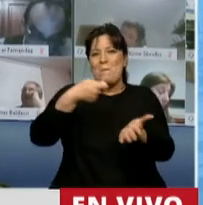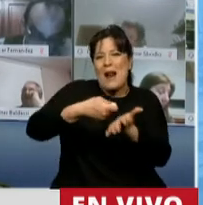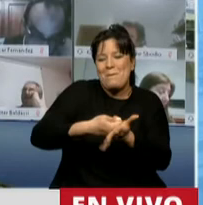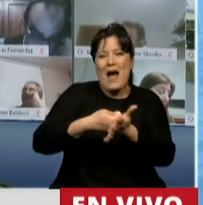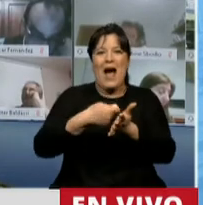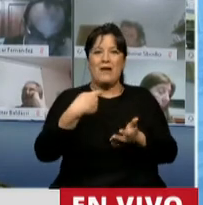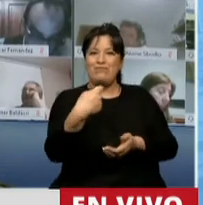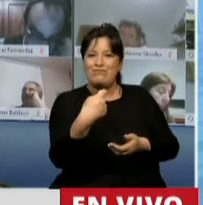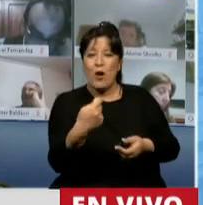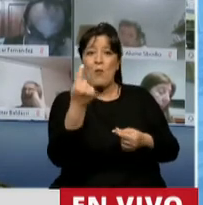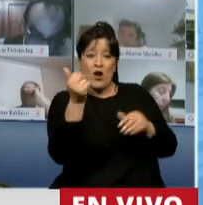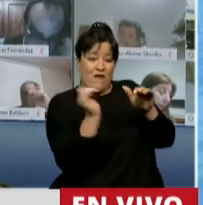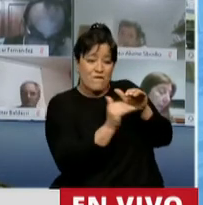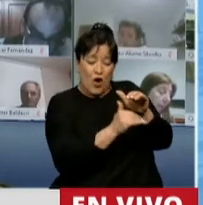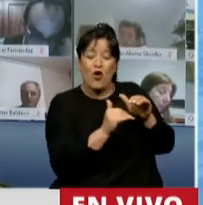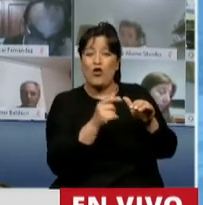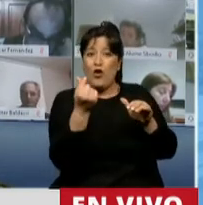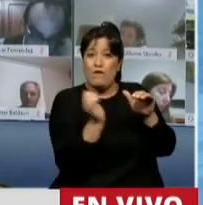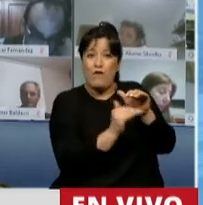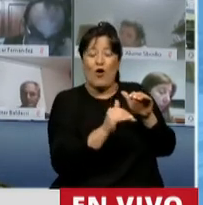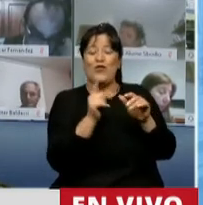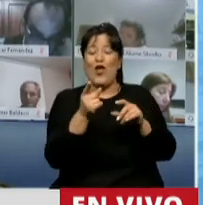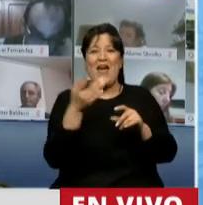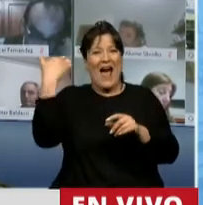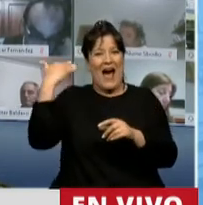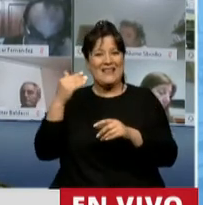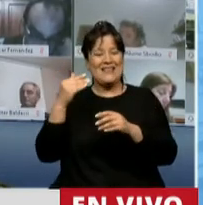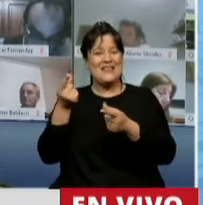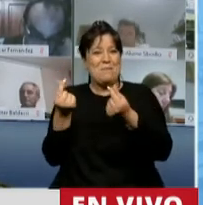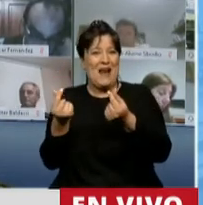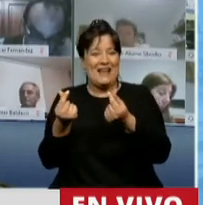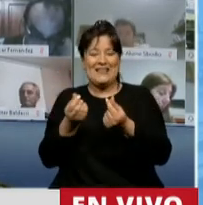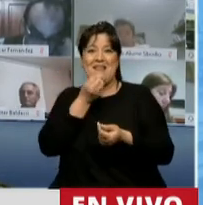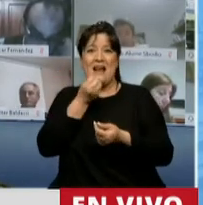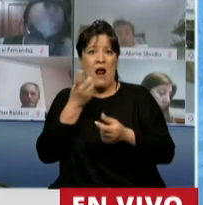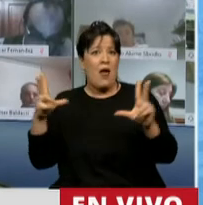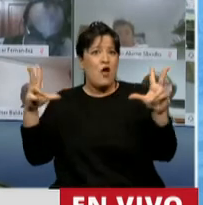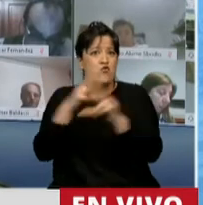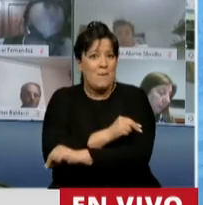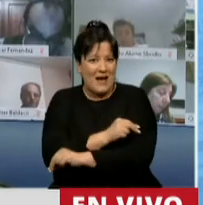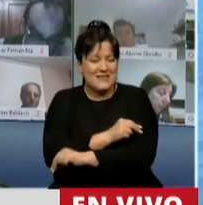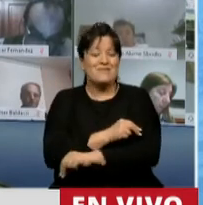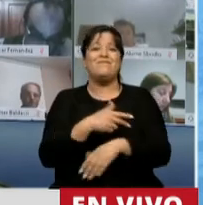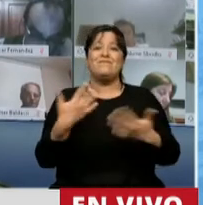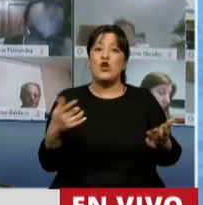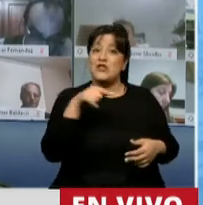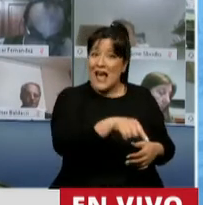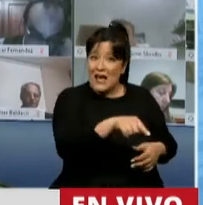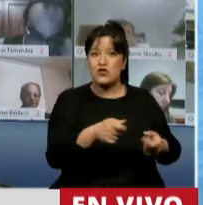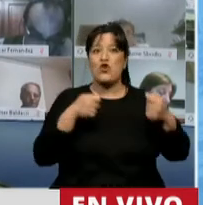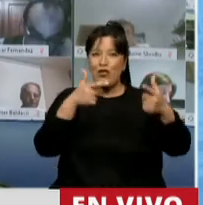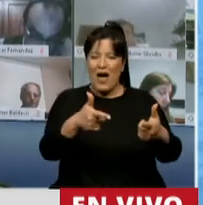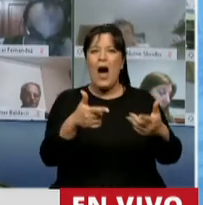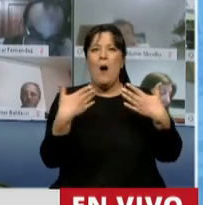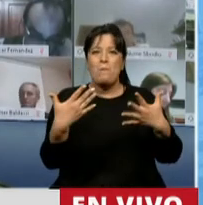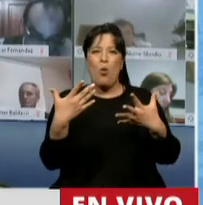blanqueo se agotaron. Y es cierto también que este proyecto desahoga en el corto plazo la situación